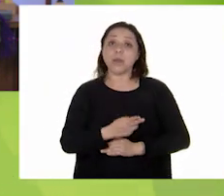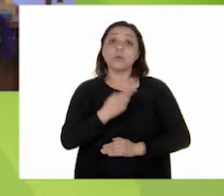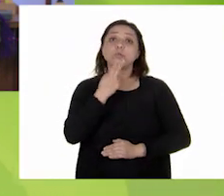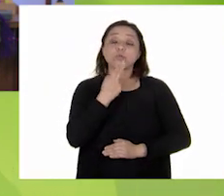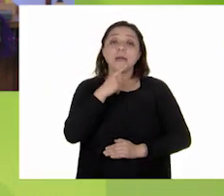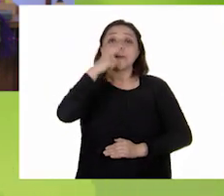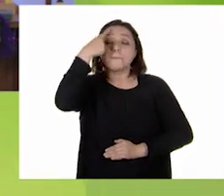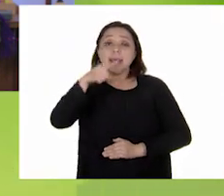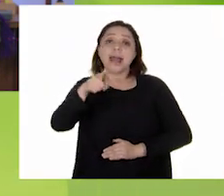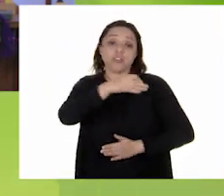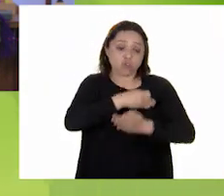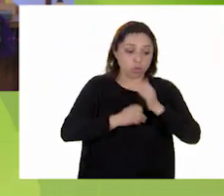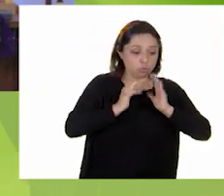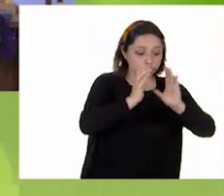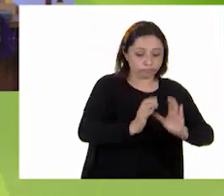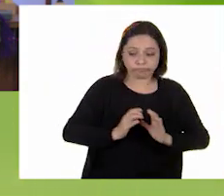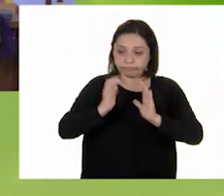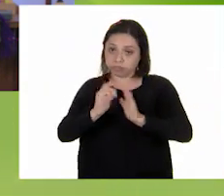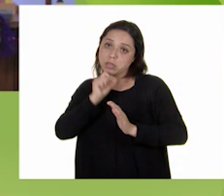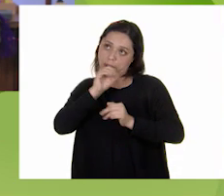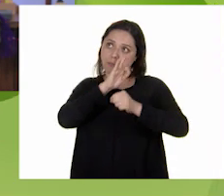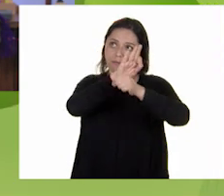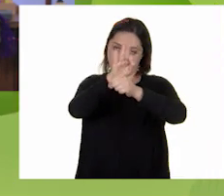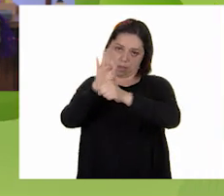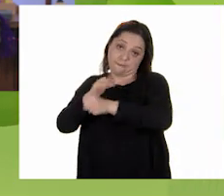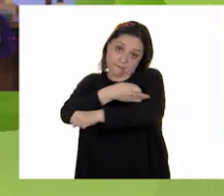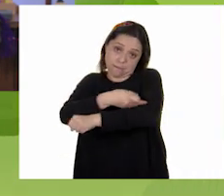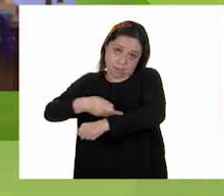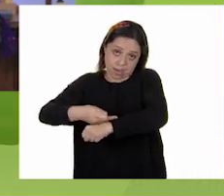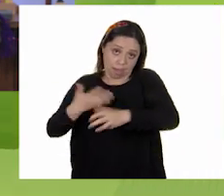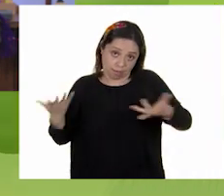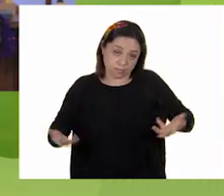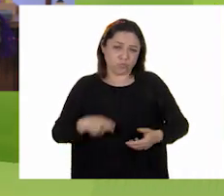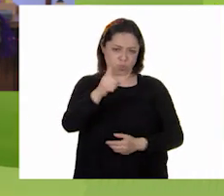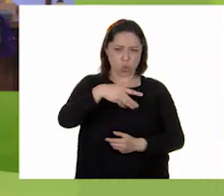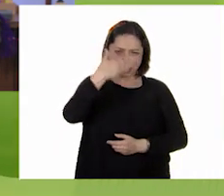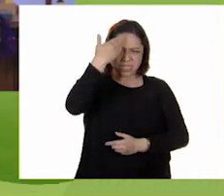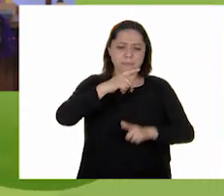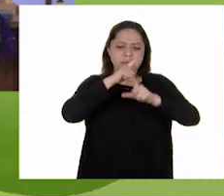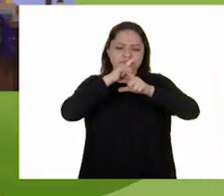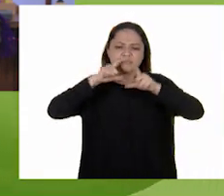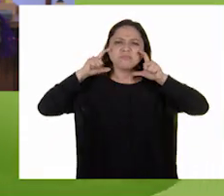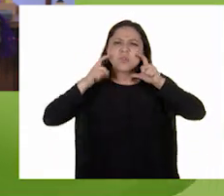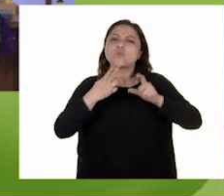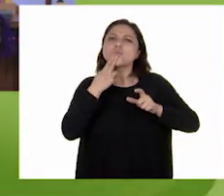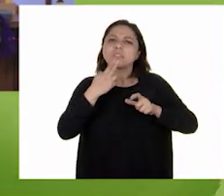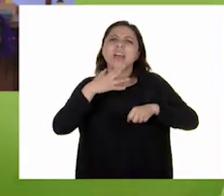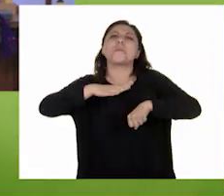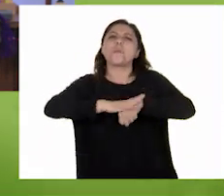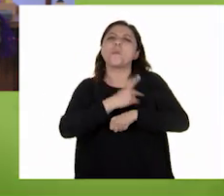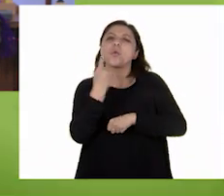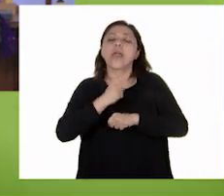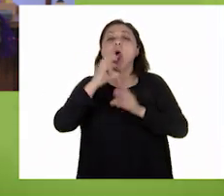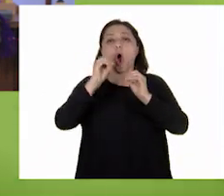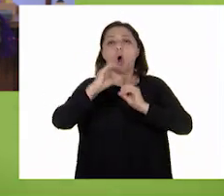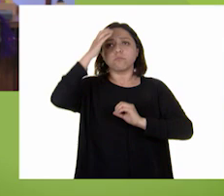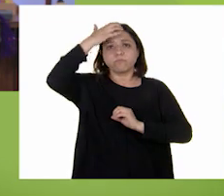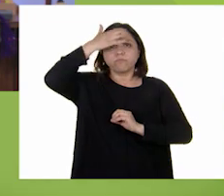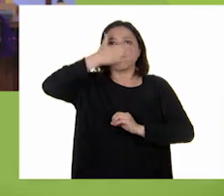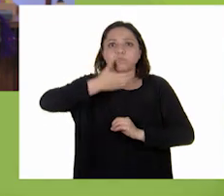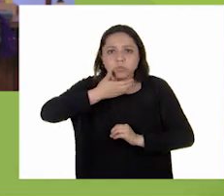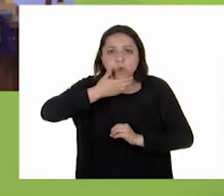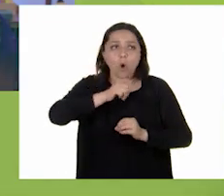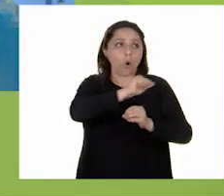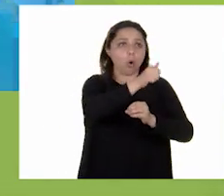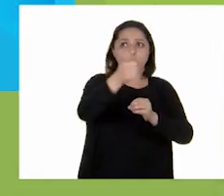que nos cuidemos a nosotros y a nuestras familias. ¿Ustedes saben por qué tenemos que usar mascarillas o cubrebocas cuando estamos con otras